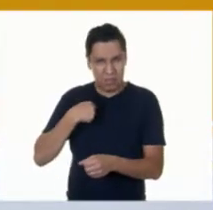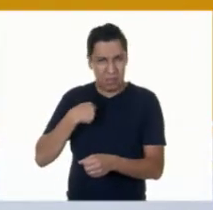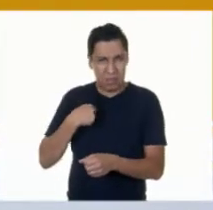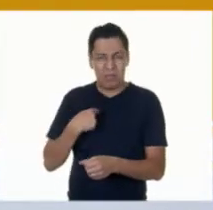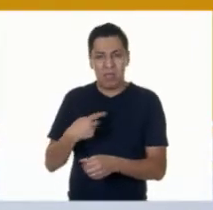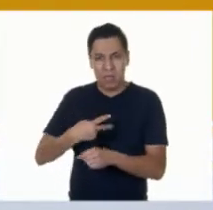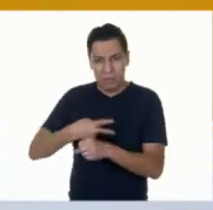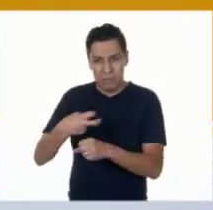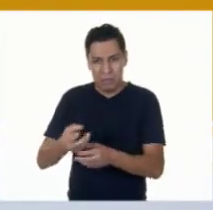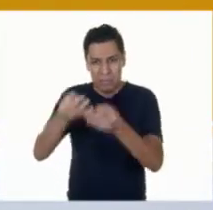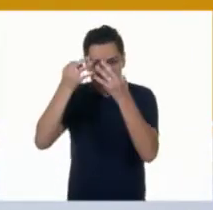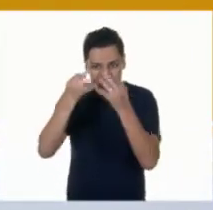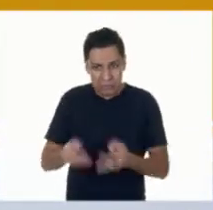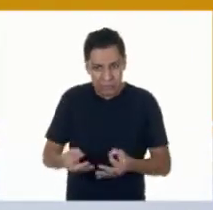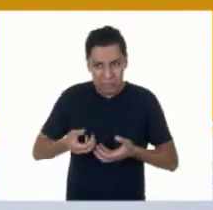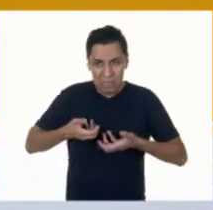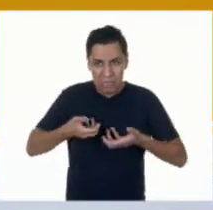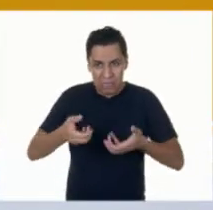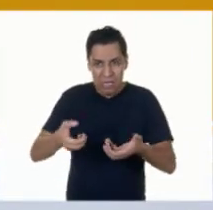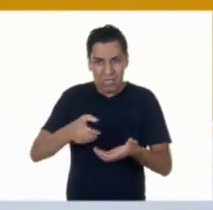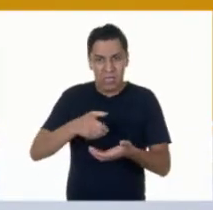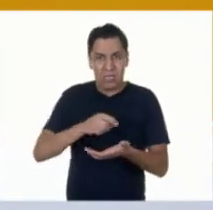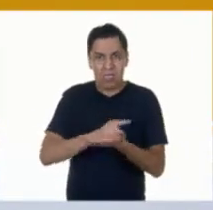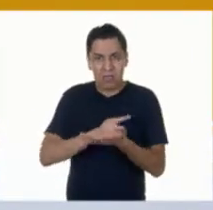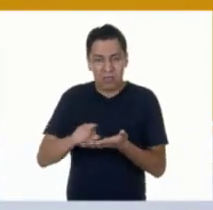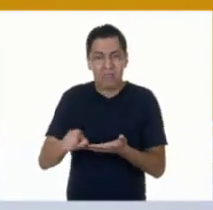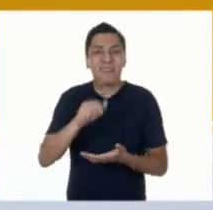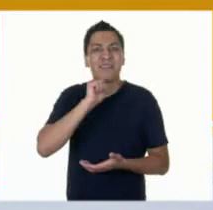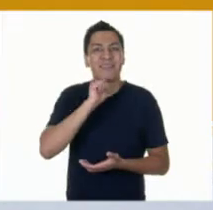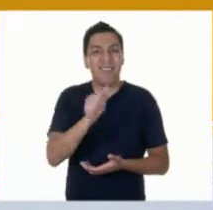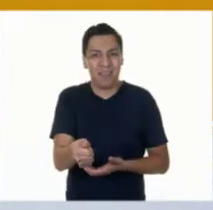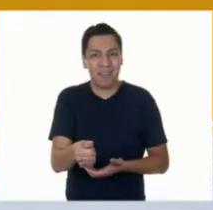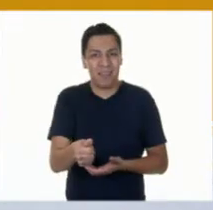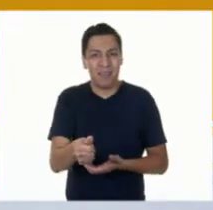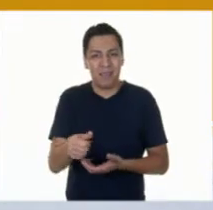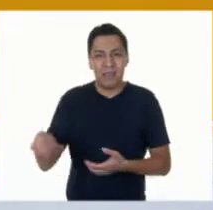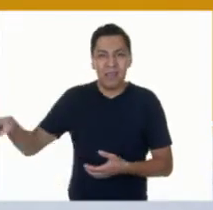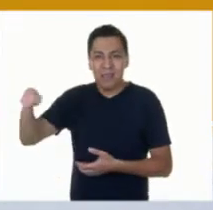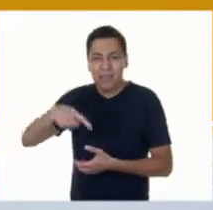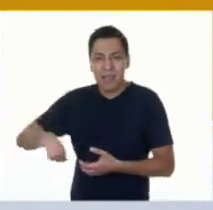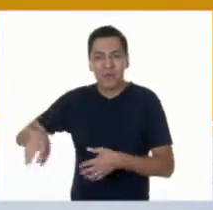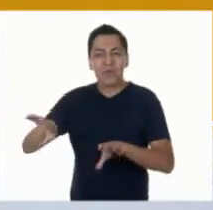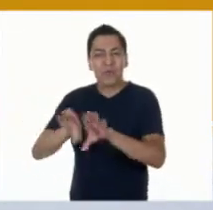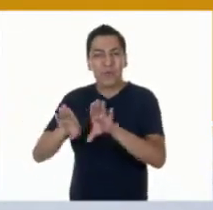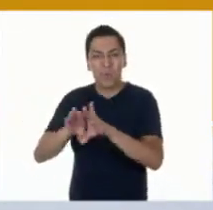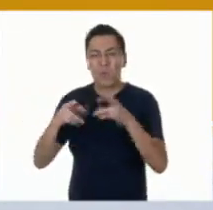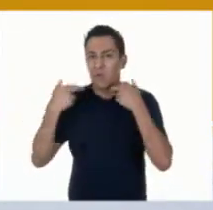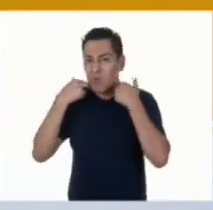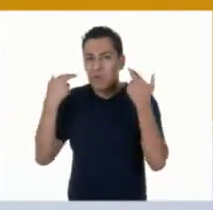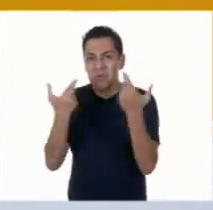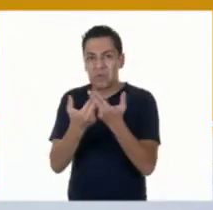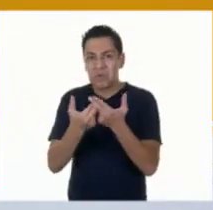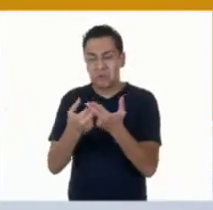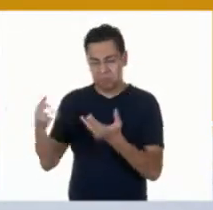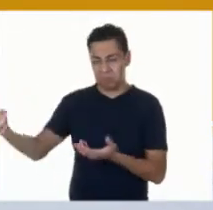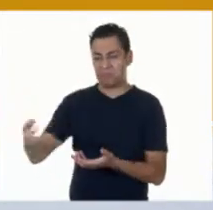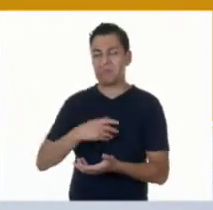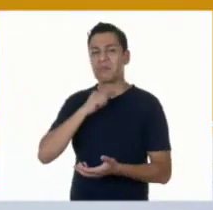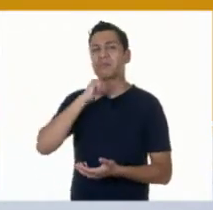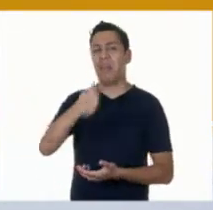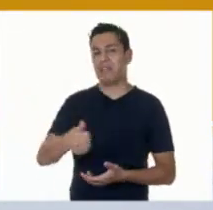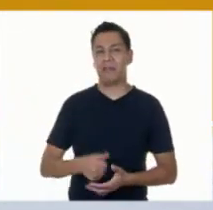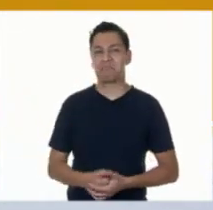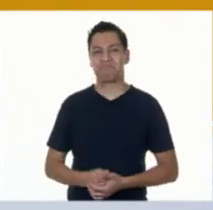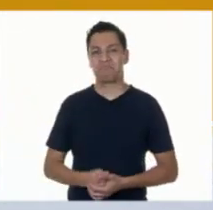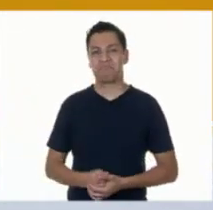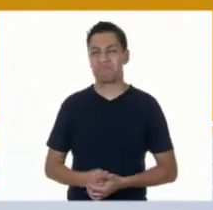y a los demás sí les anotaron la dirección en donde se celebraría la reunión. Y no me la enviaron a mí.